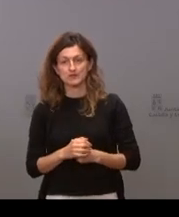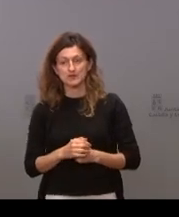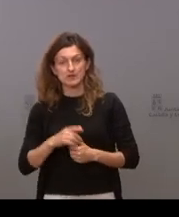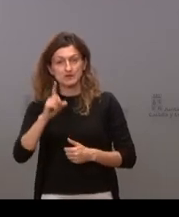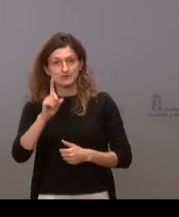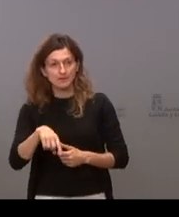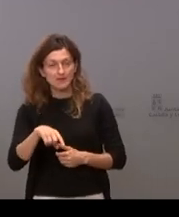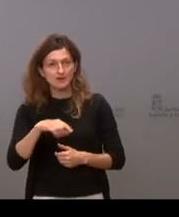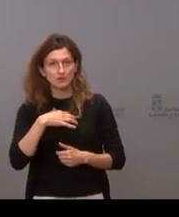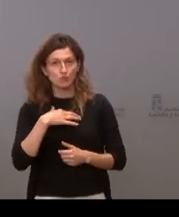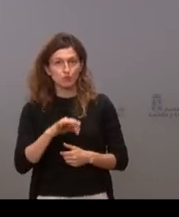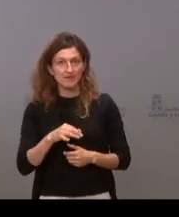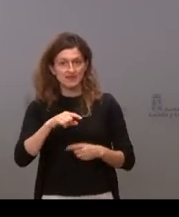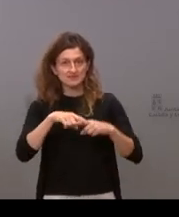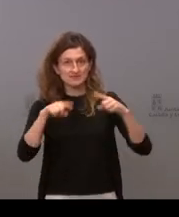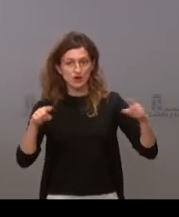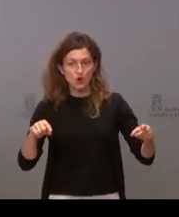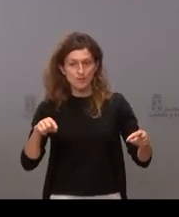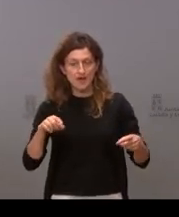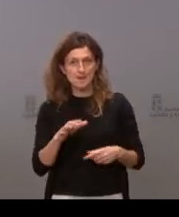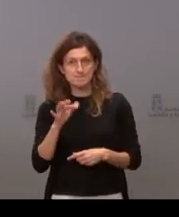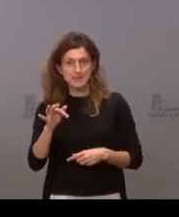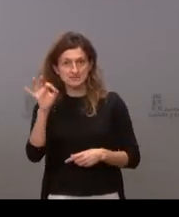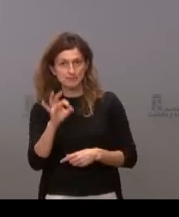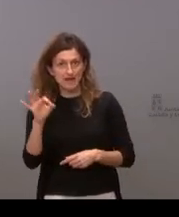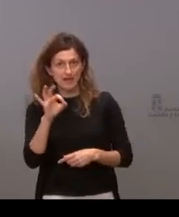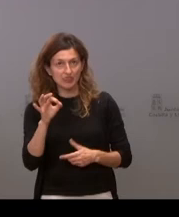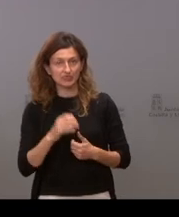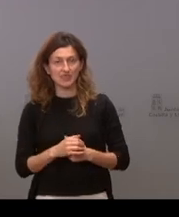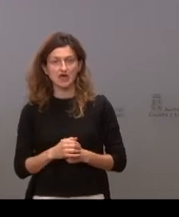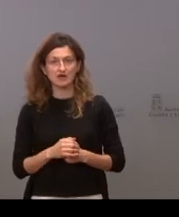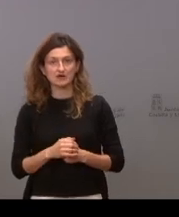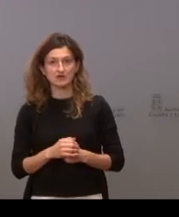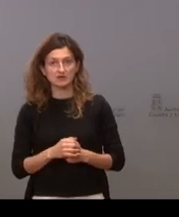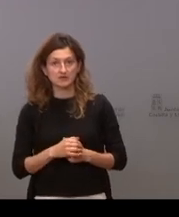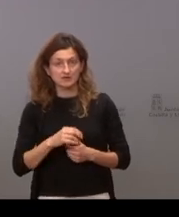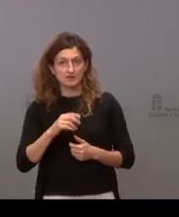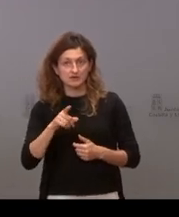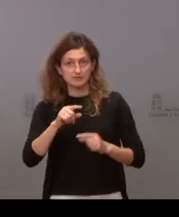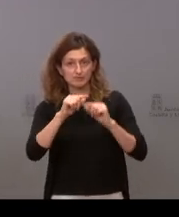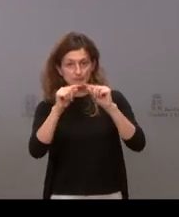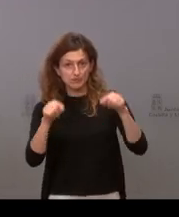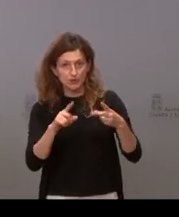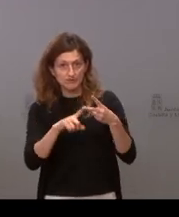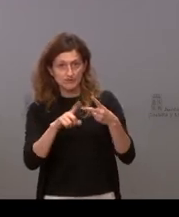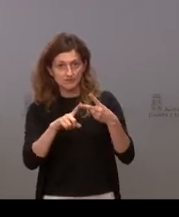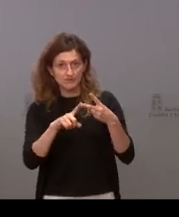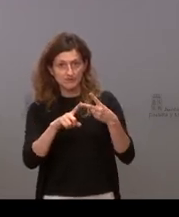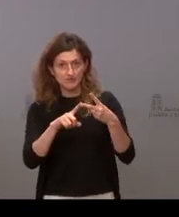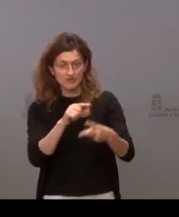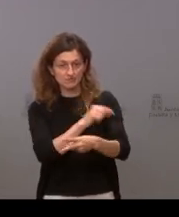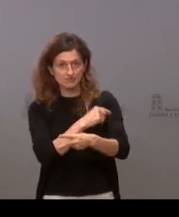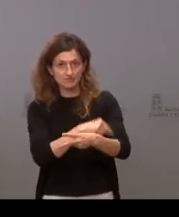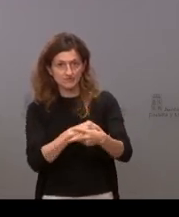que se puede deber que segovia sea junto con palencia la segunda provincia de castilla y león con menos pautas de vacunación